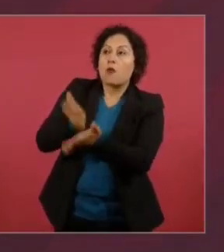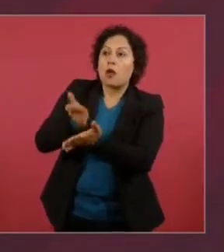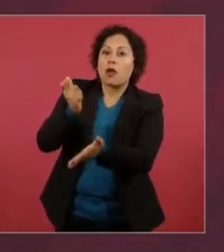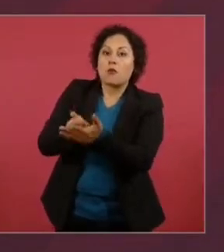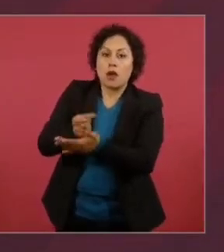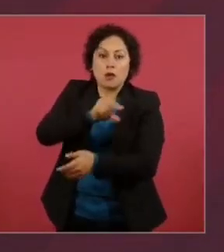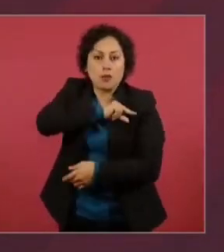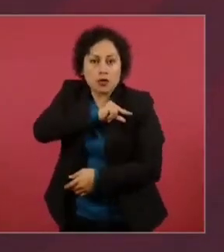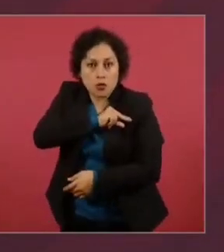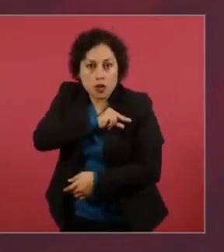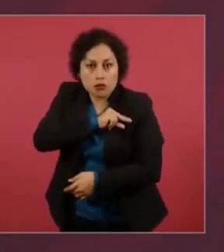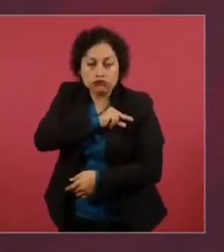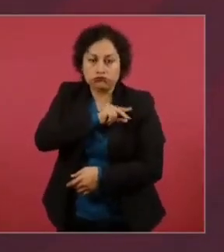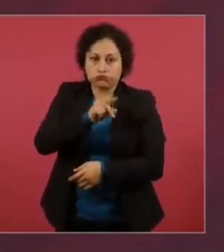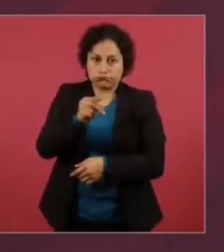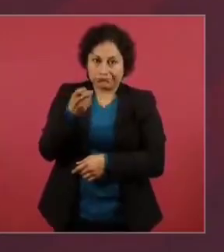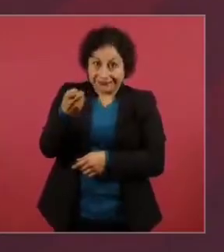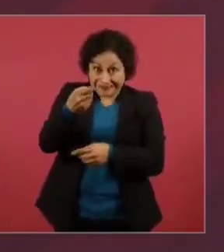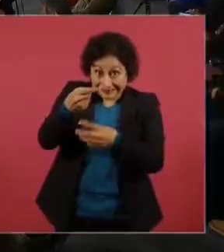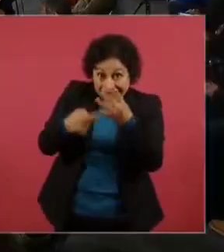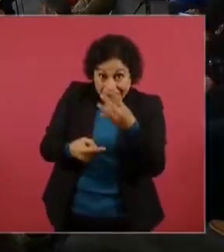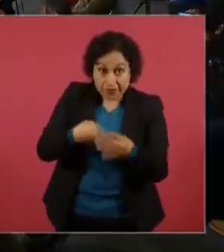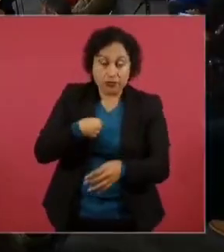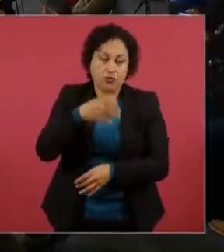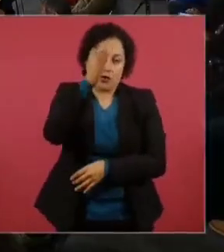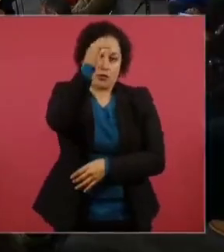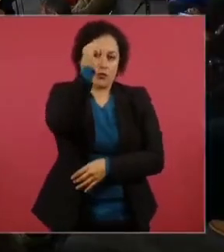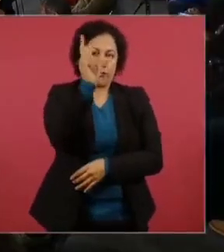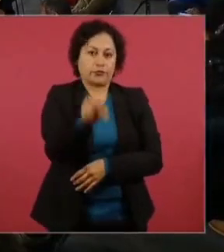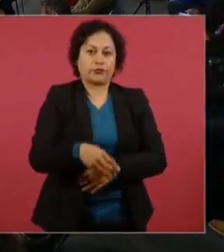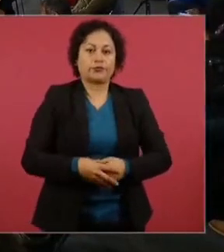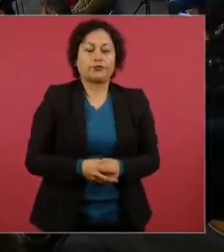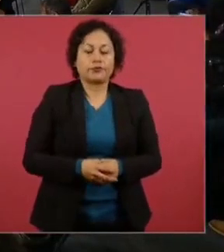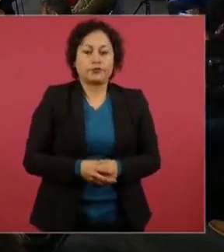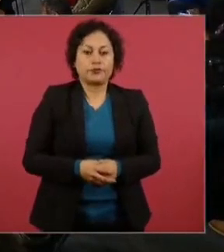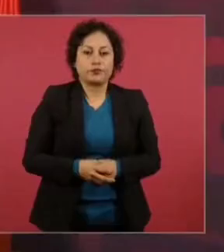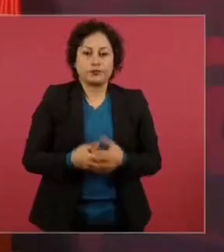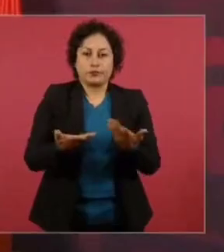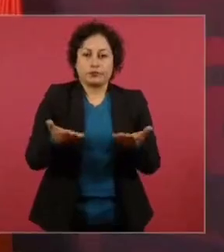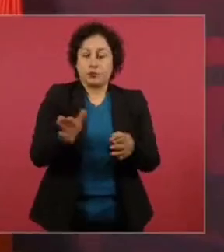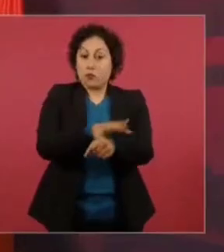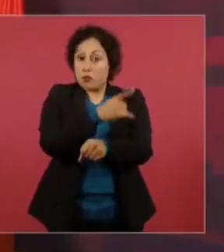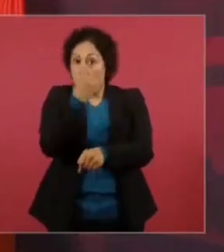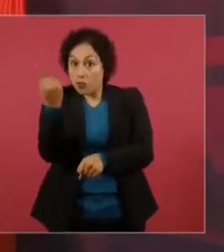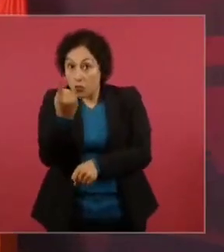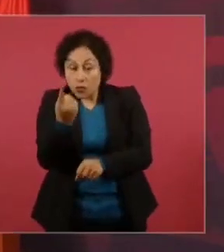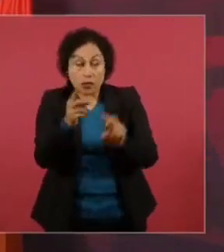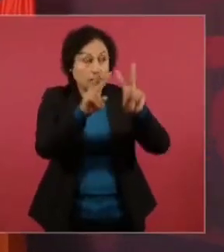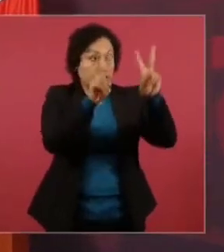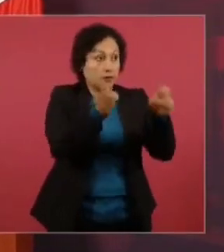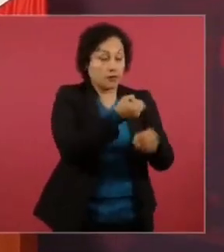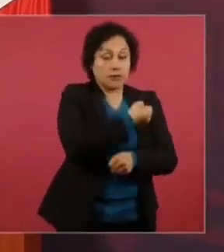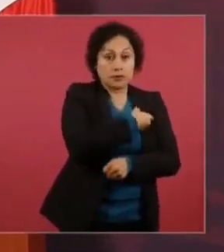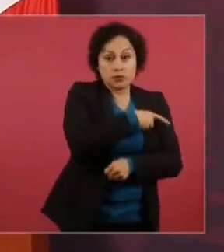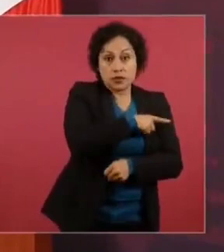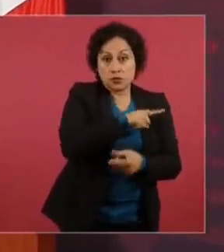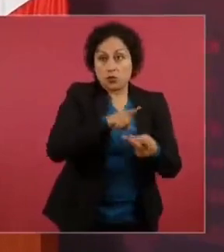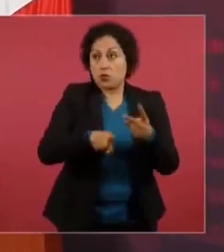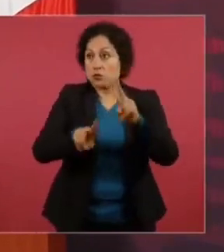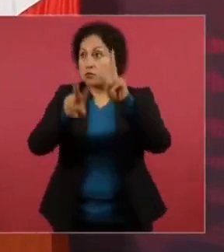particulares, no estoy de acuerdo con eso. La salud, la educación no